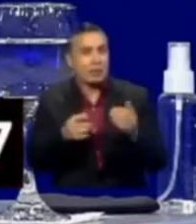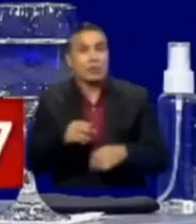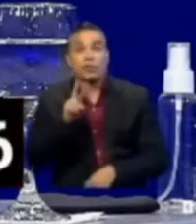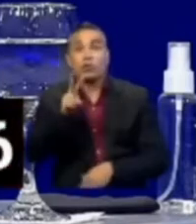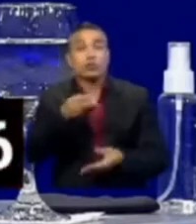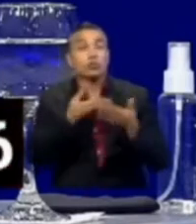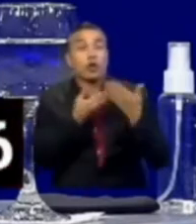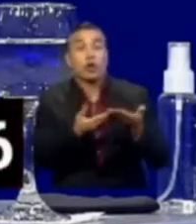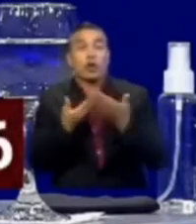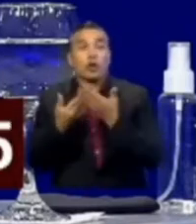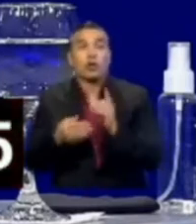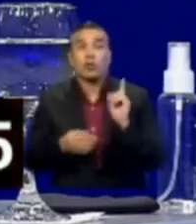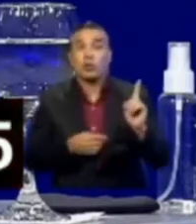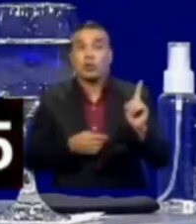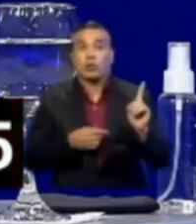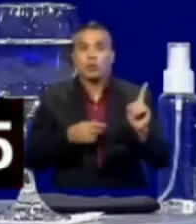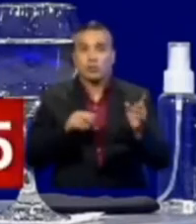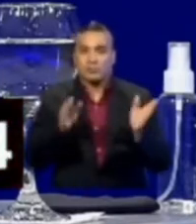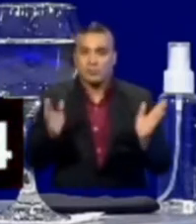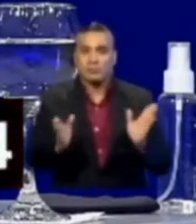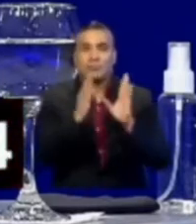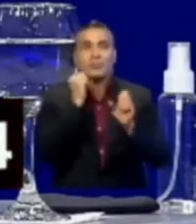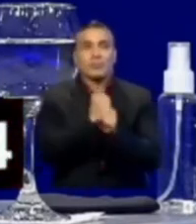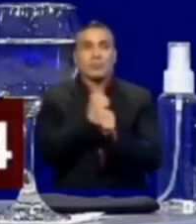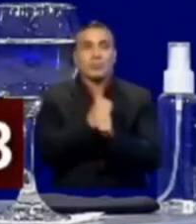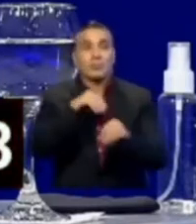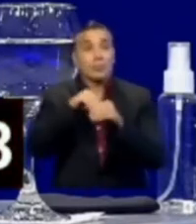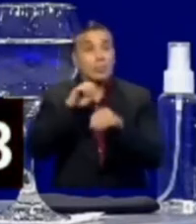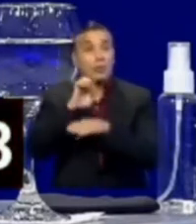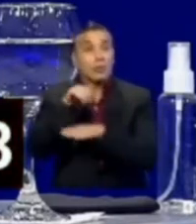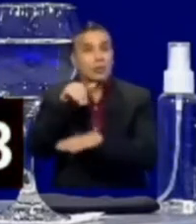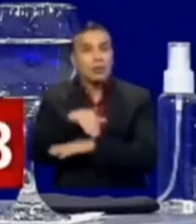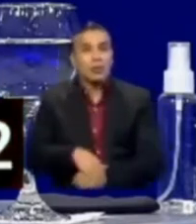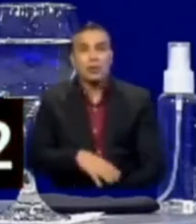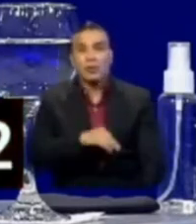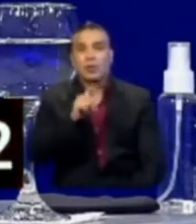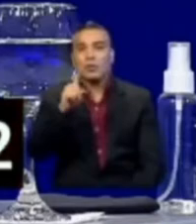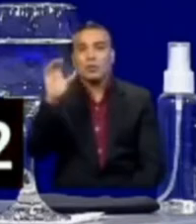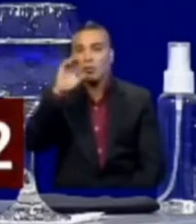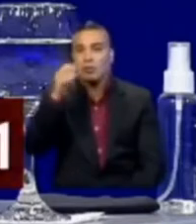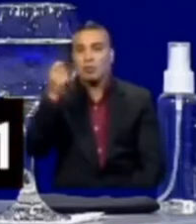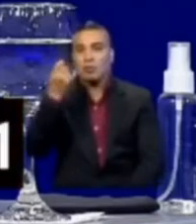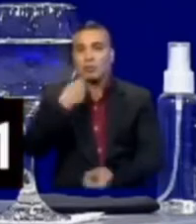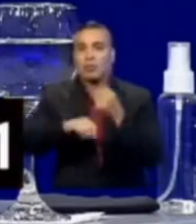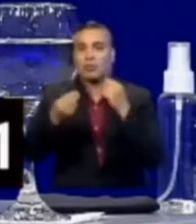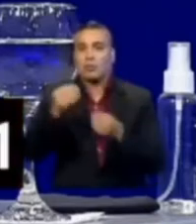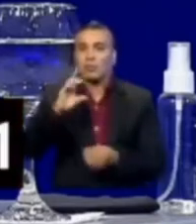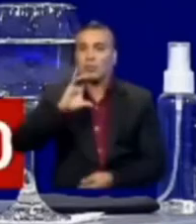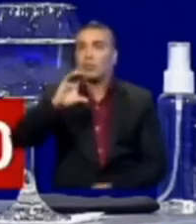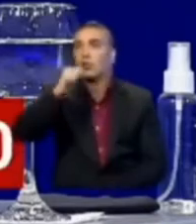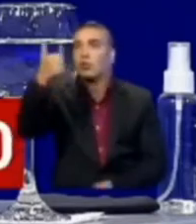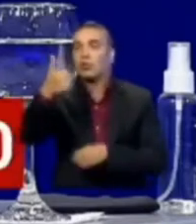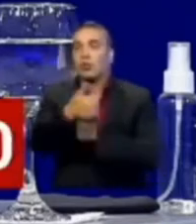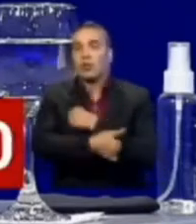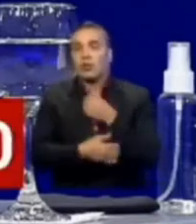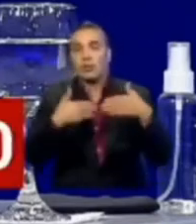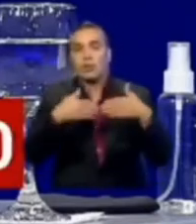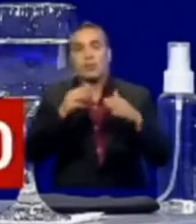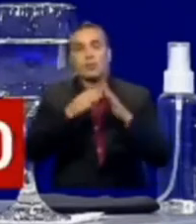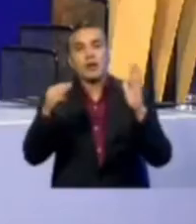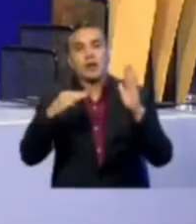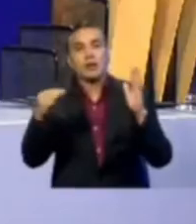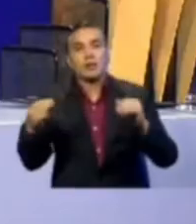hay dos modelos. Uno que busca generar trabajo en el Ecuador y uno que busca exportar capitales a Panamá y a Miami.